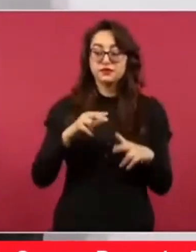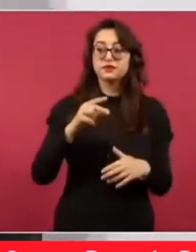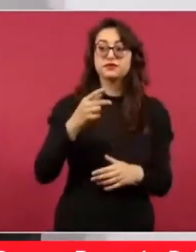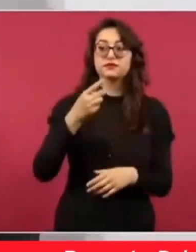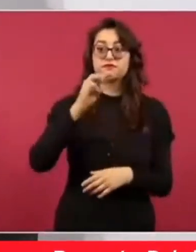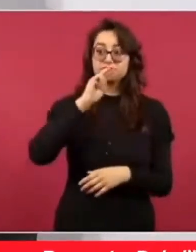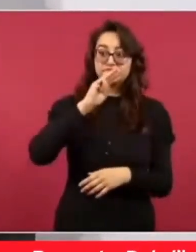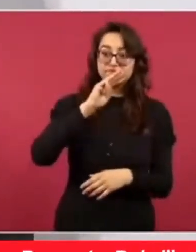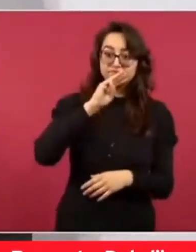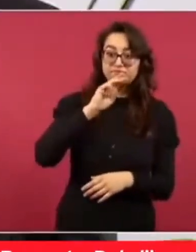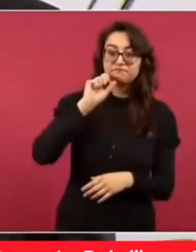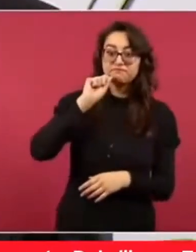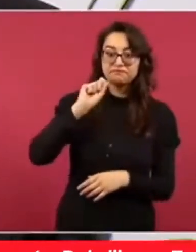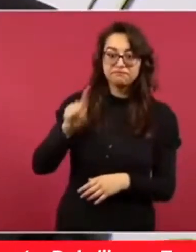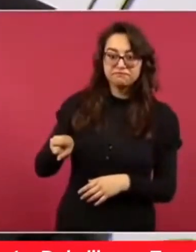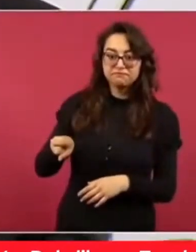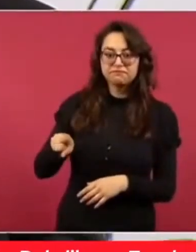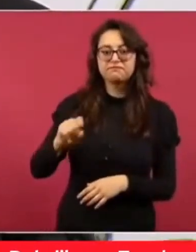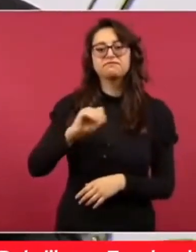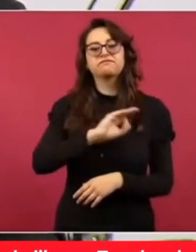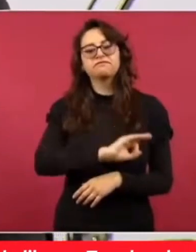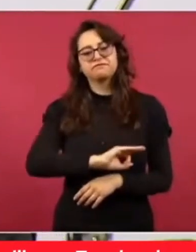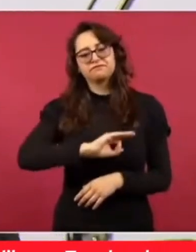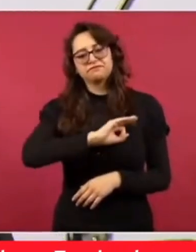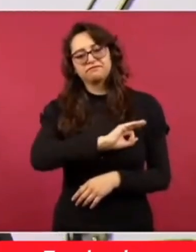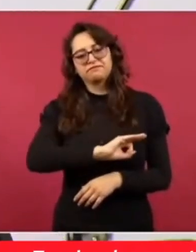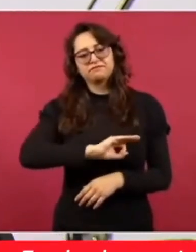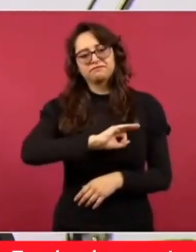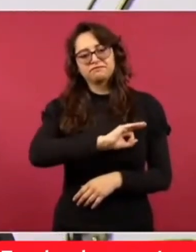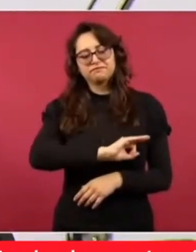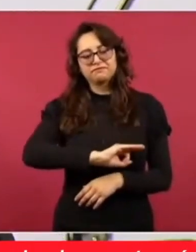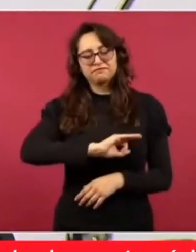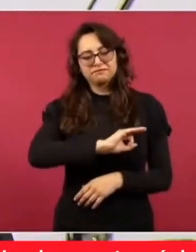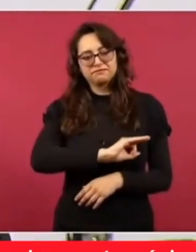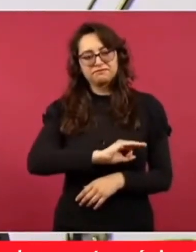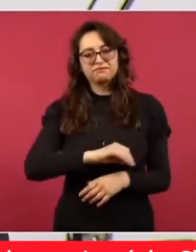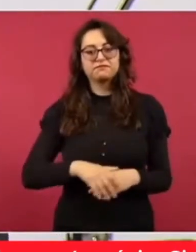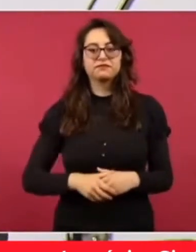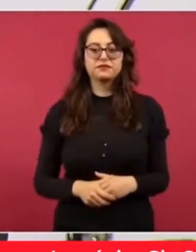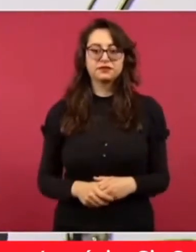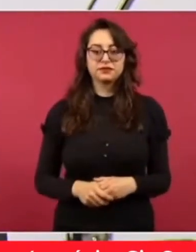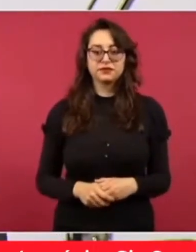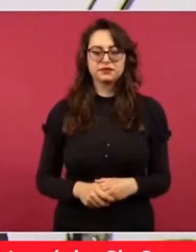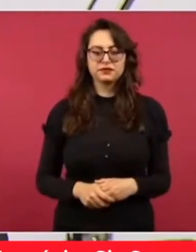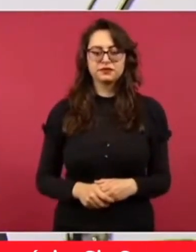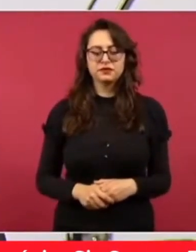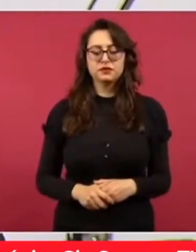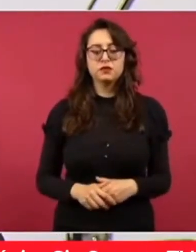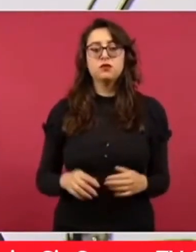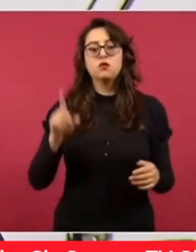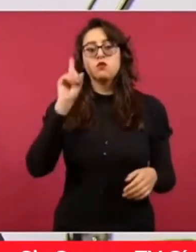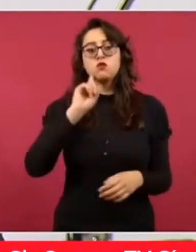felicidades a todas maestras, trabajadoras domésticas,